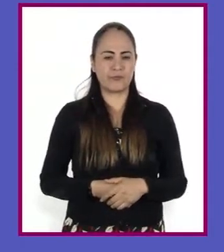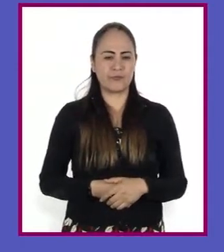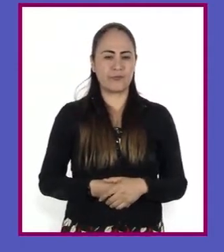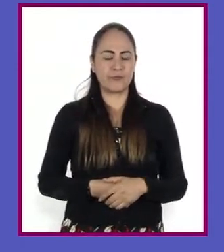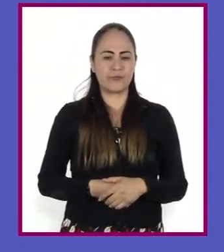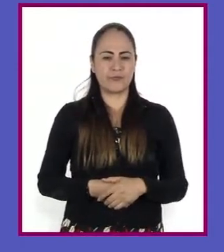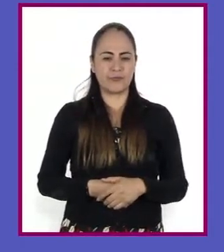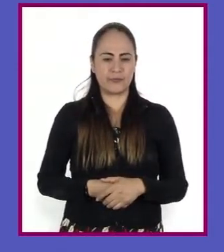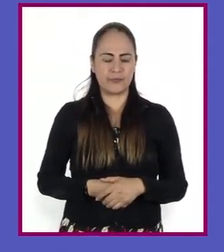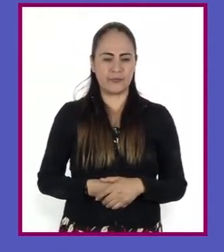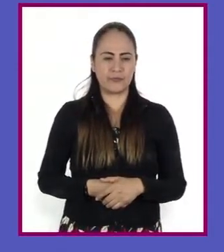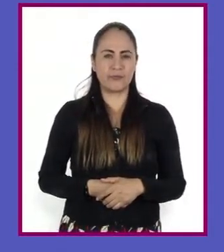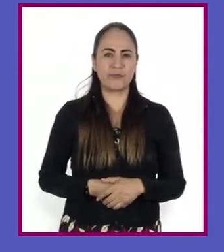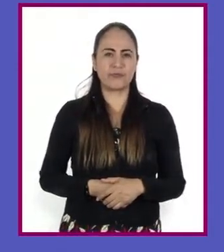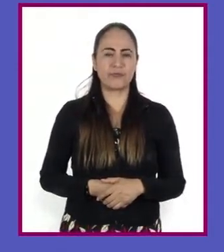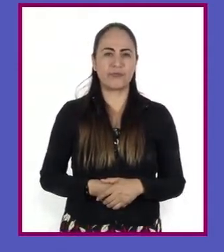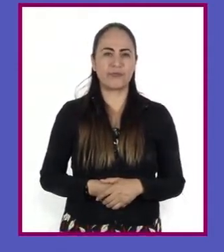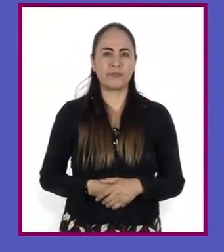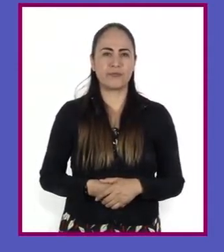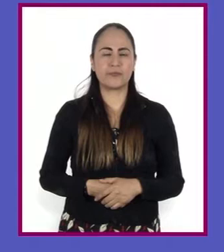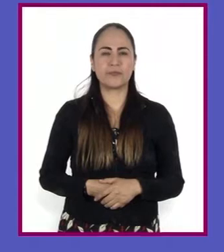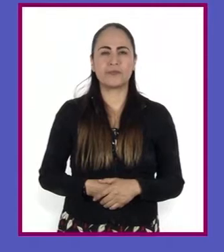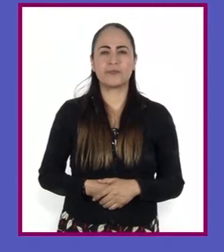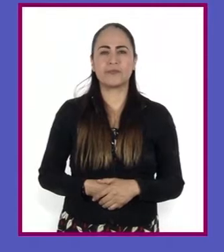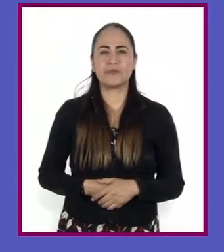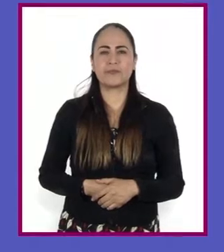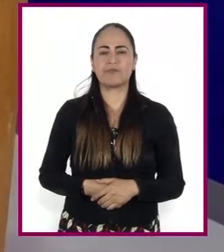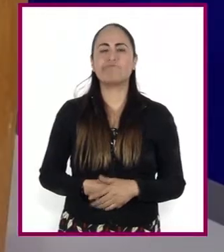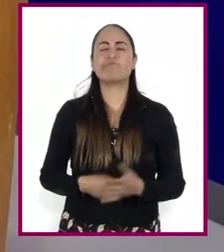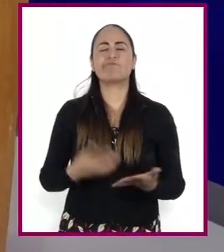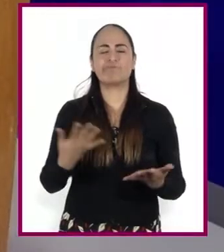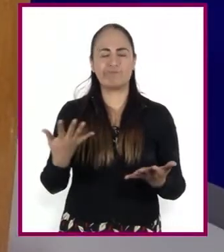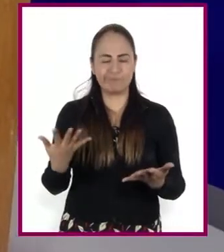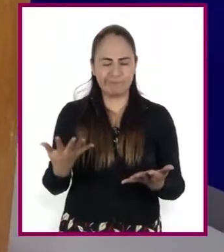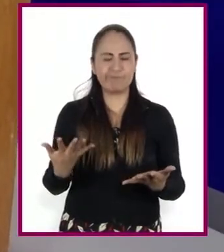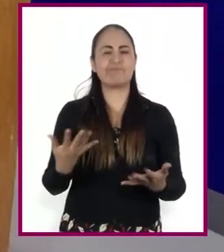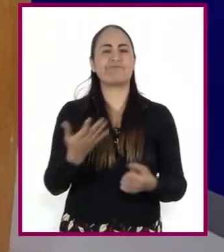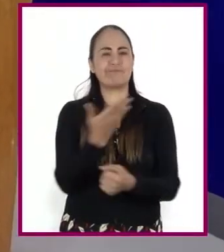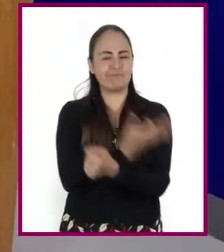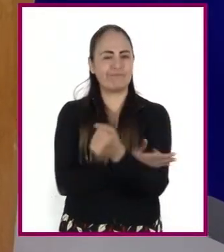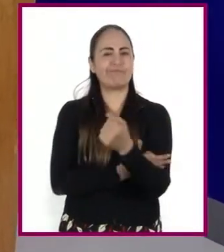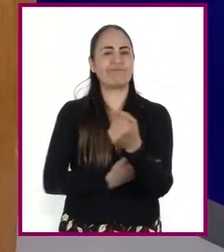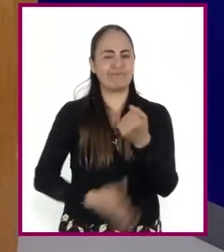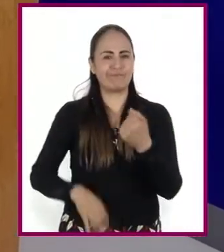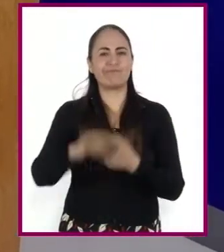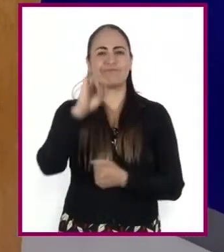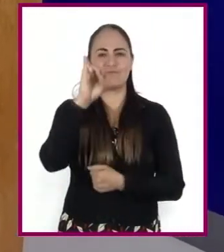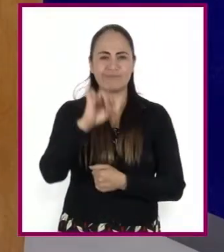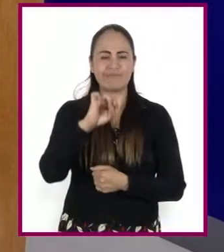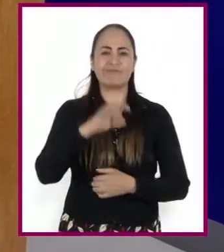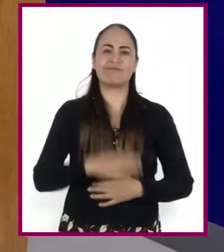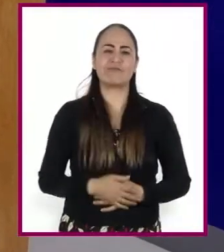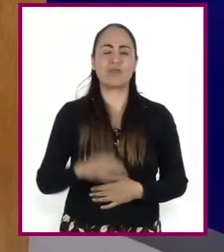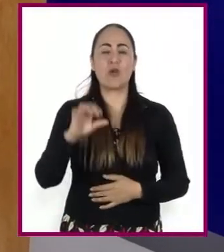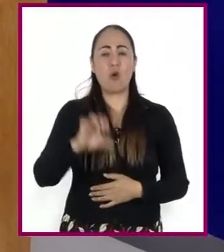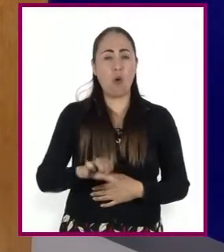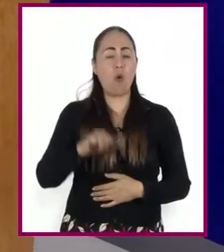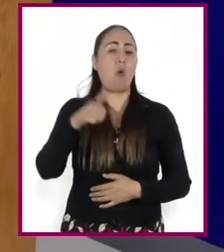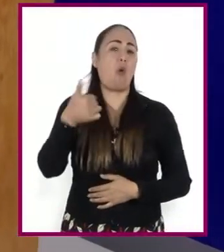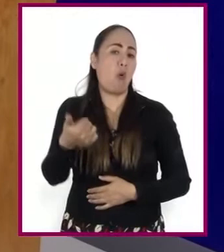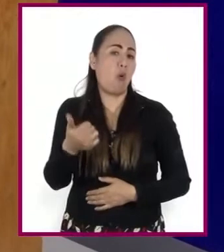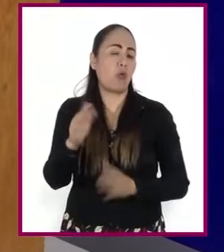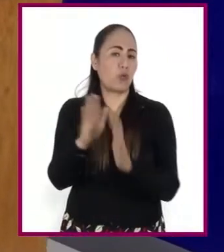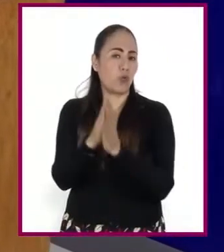ejemplificar lo que se ha investigado. Ah, ya. Quiere decir que de otro libro,